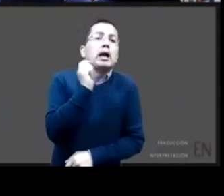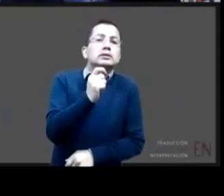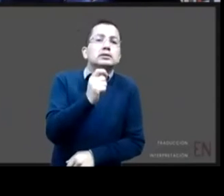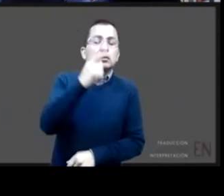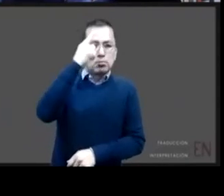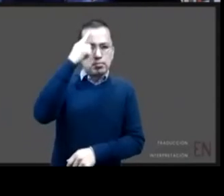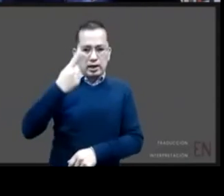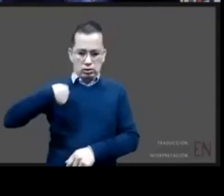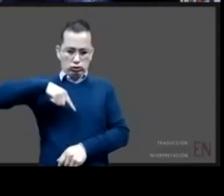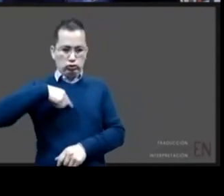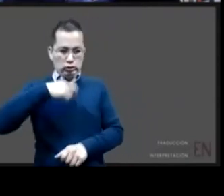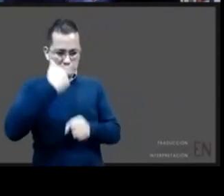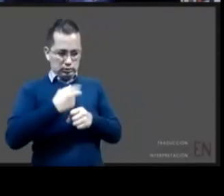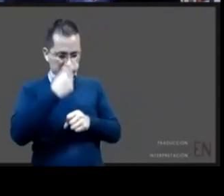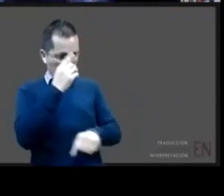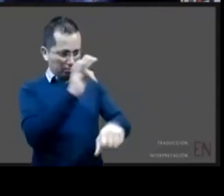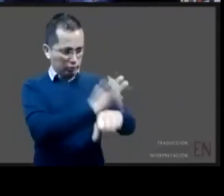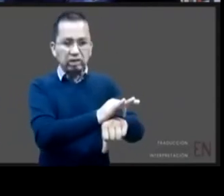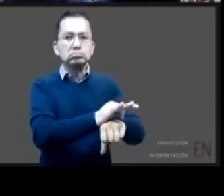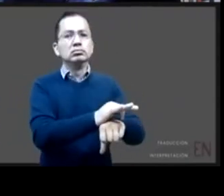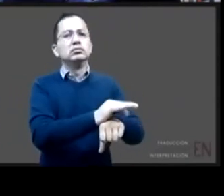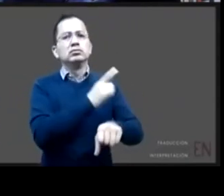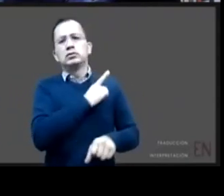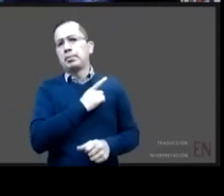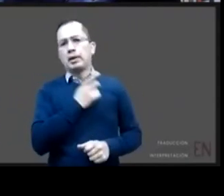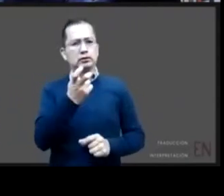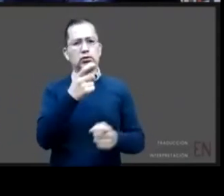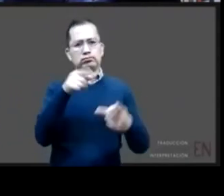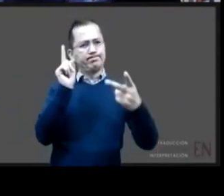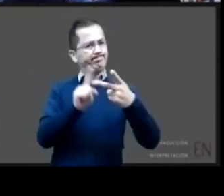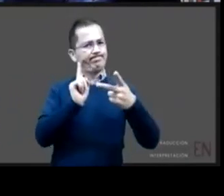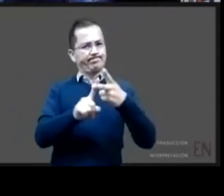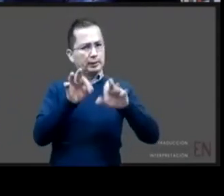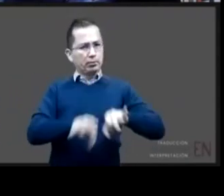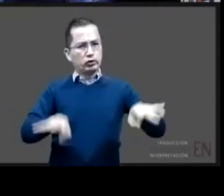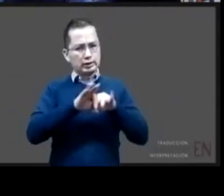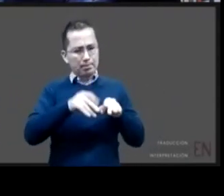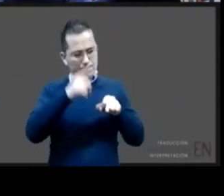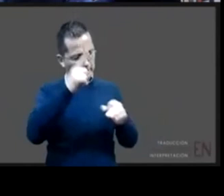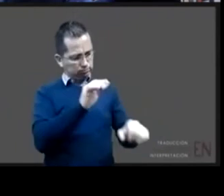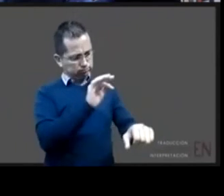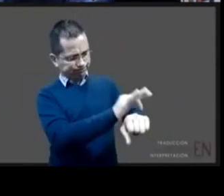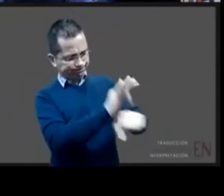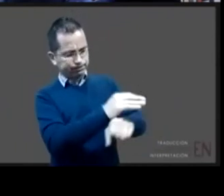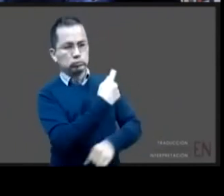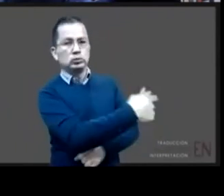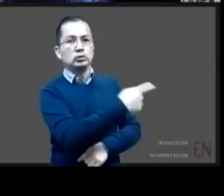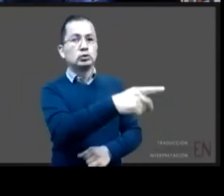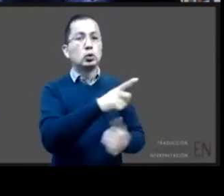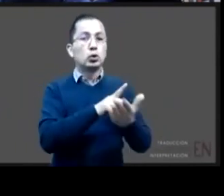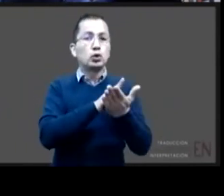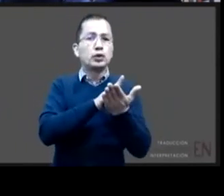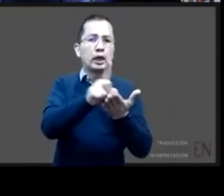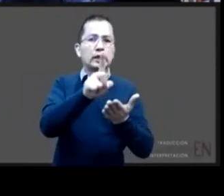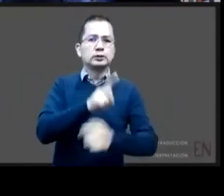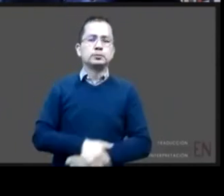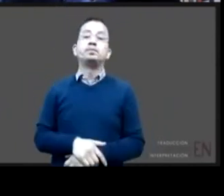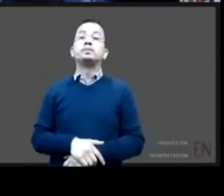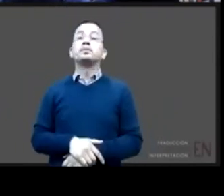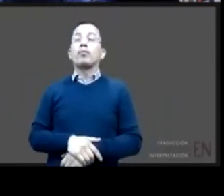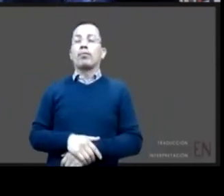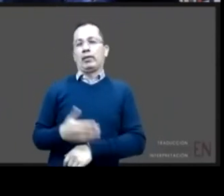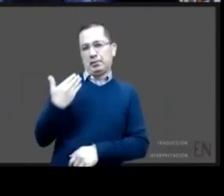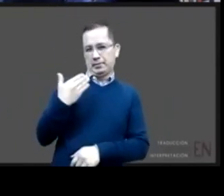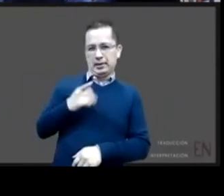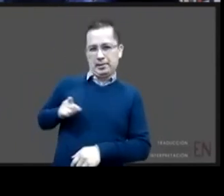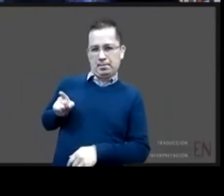este derecho entonces bajo esta premisa teórica que mis compañeras la marcaron muy bien y estas líneas